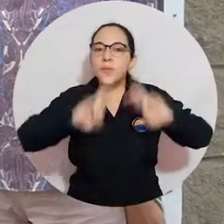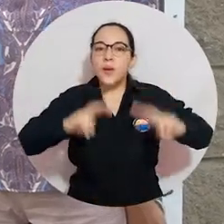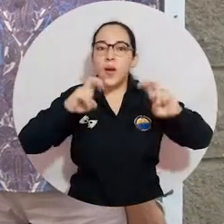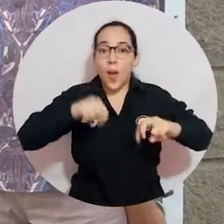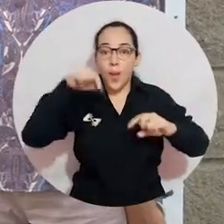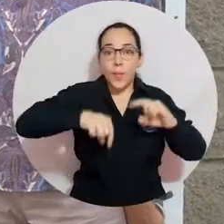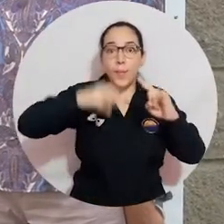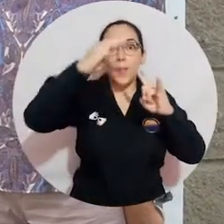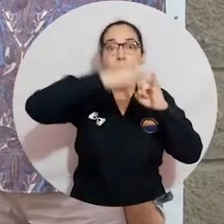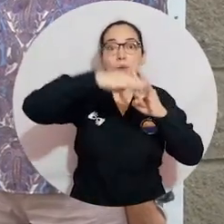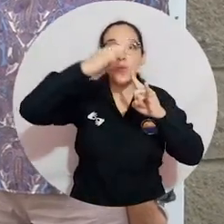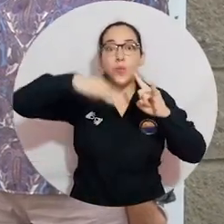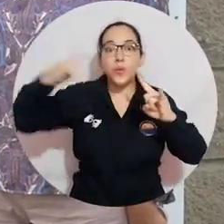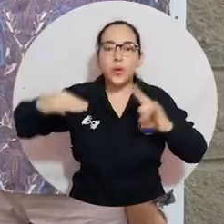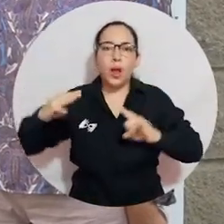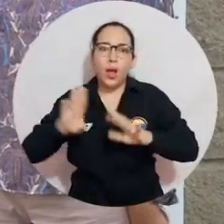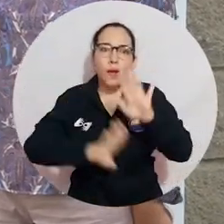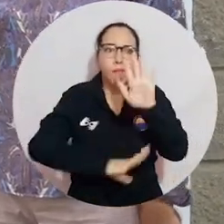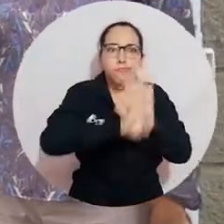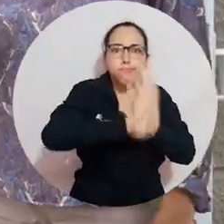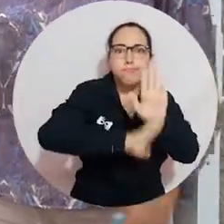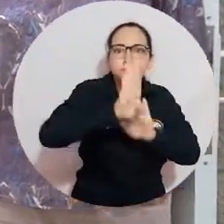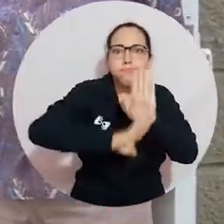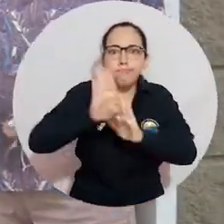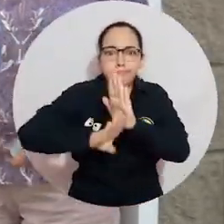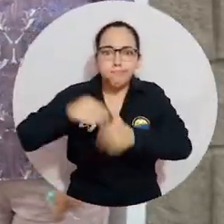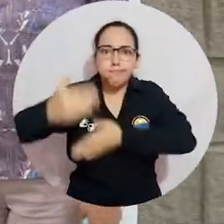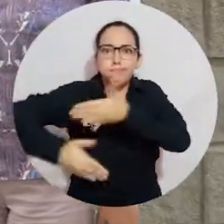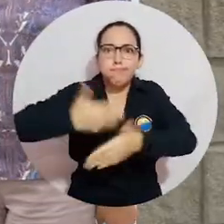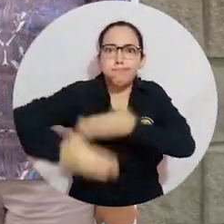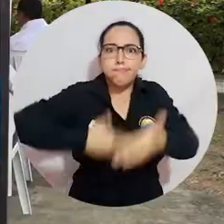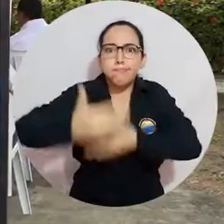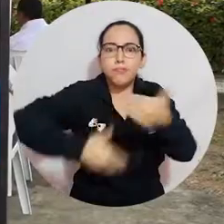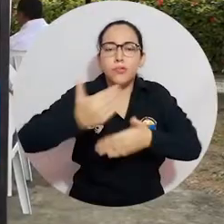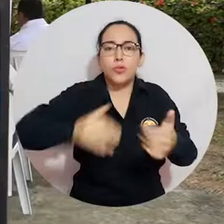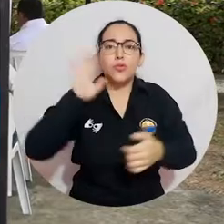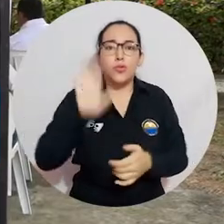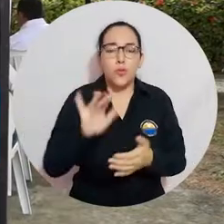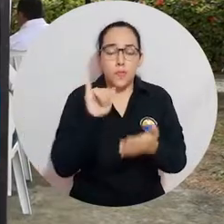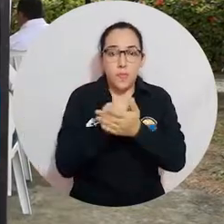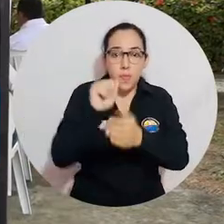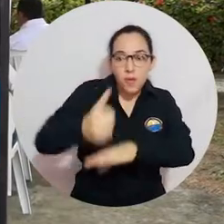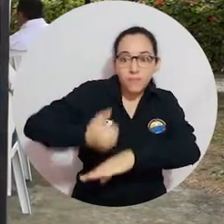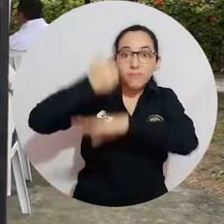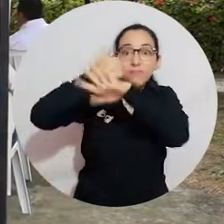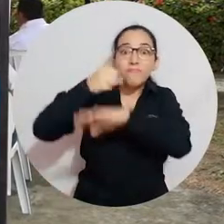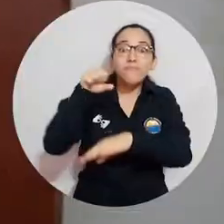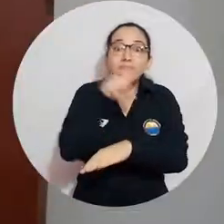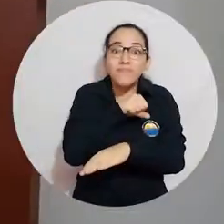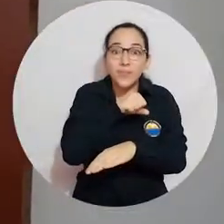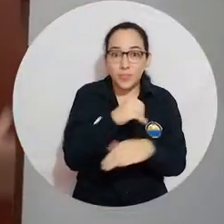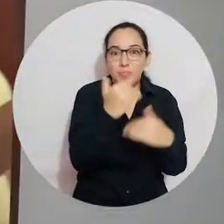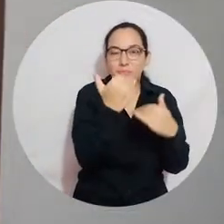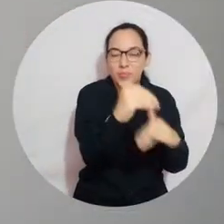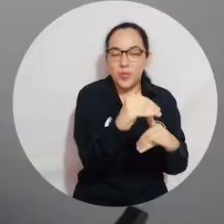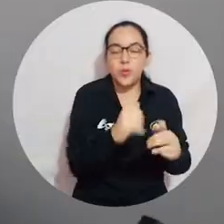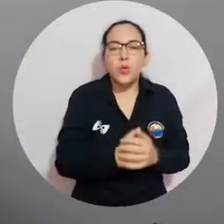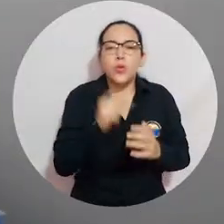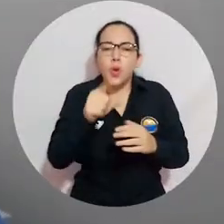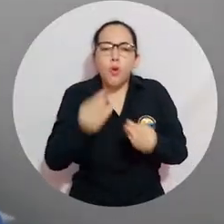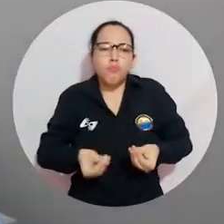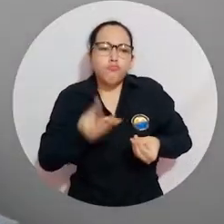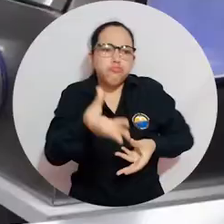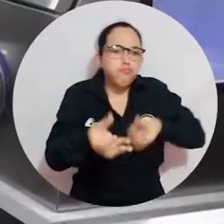La investigación en la Universidad del Magdalena sigue avanzando y desde el plan de gobierno del rector Pablo Vera Salazar, se invierte de manera